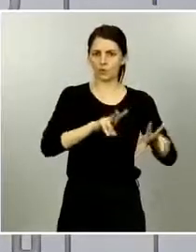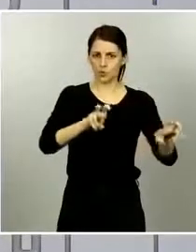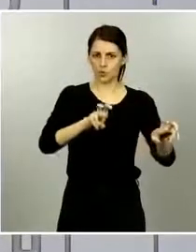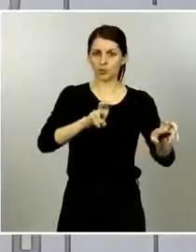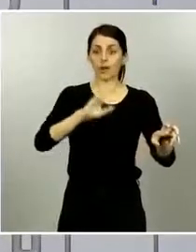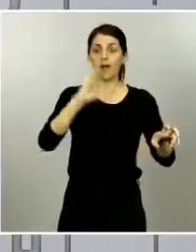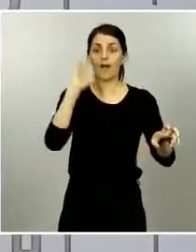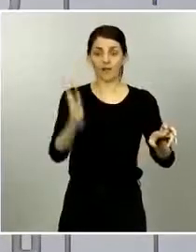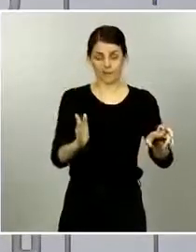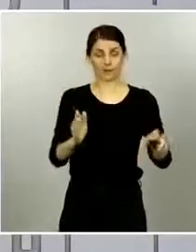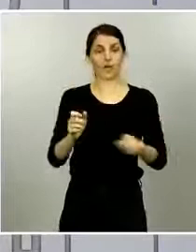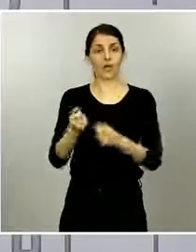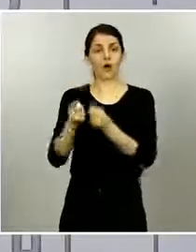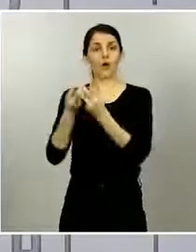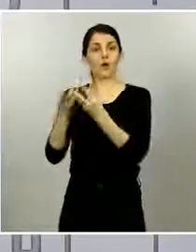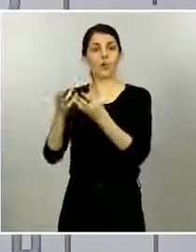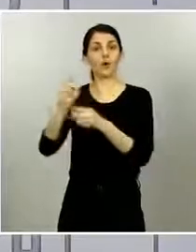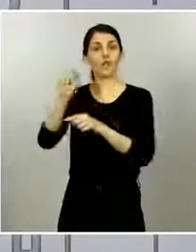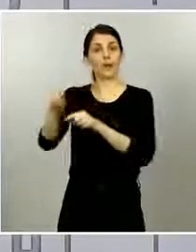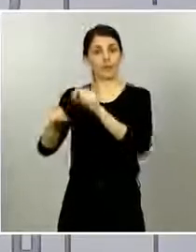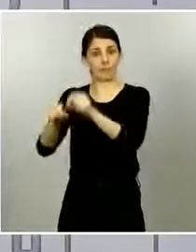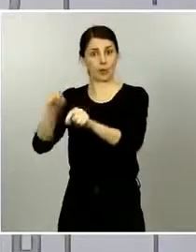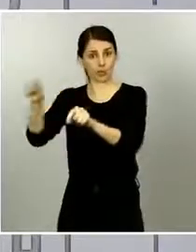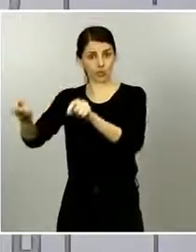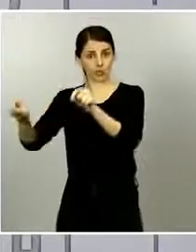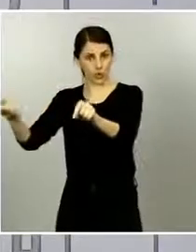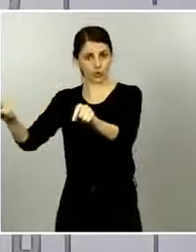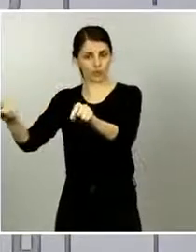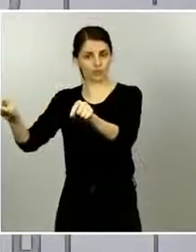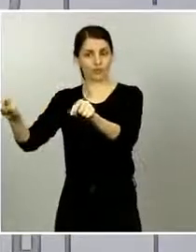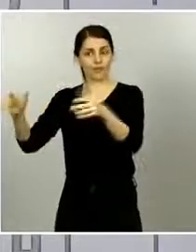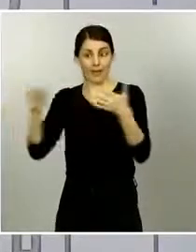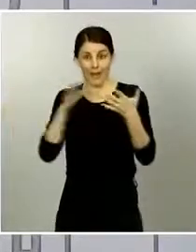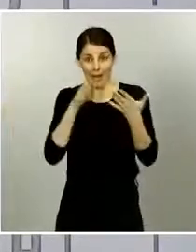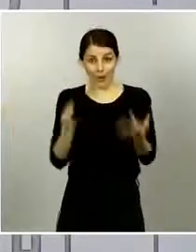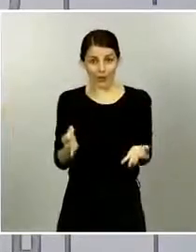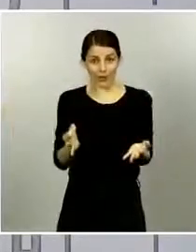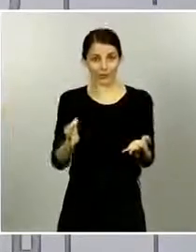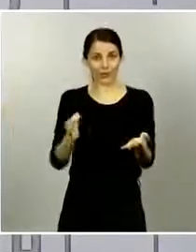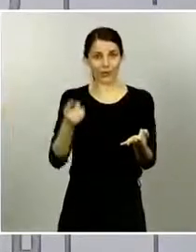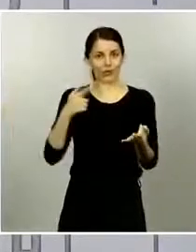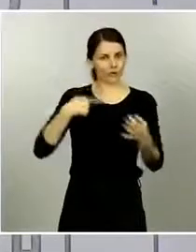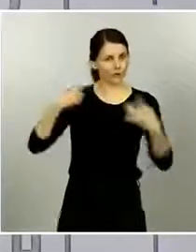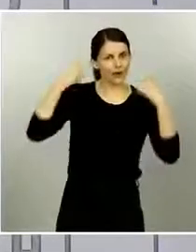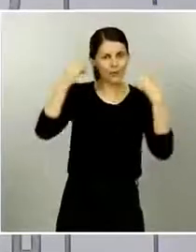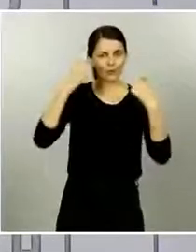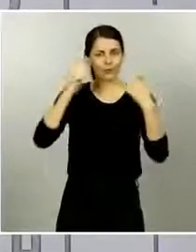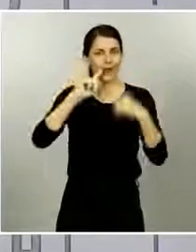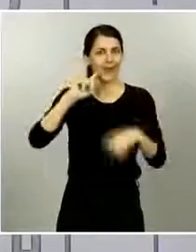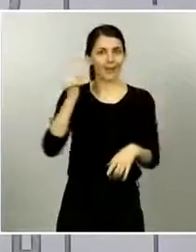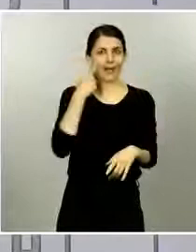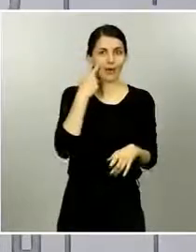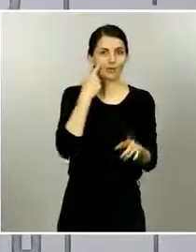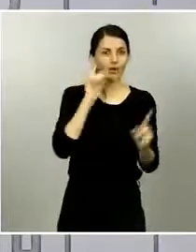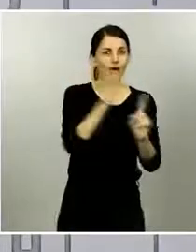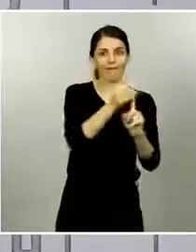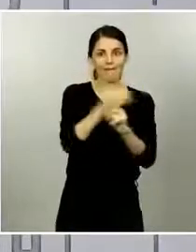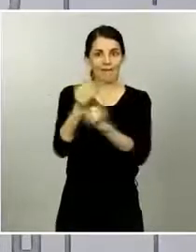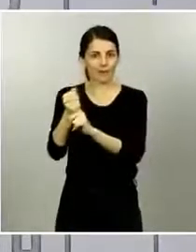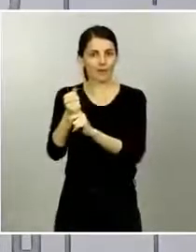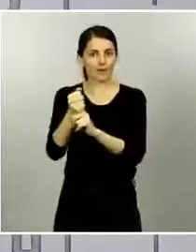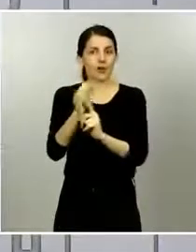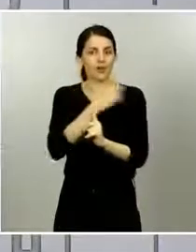sabiendo que el número de casos nuevos que se detectan afecta el número de reproducción si estamos haciendo un esfuerzo un